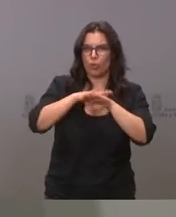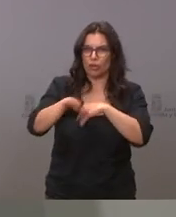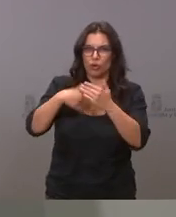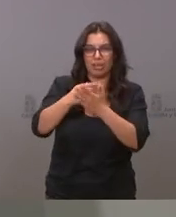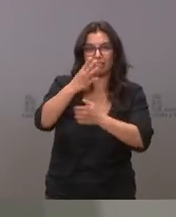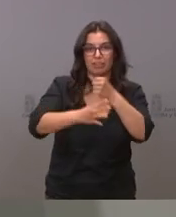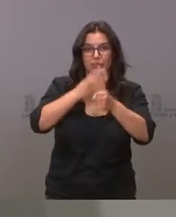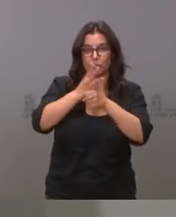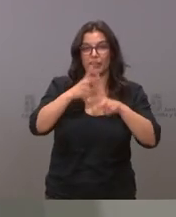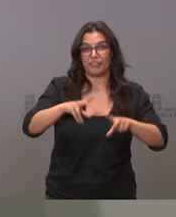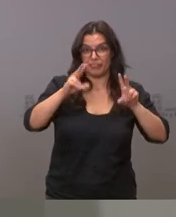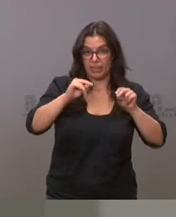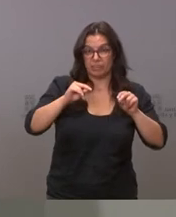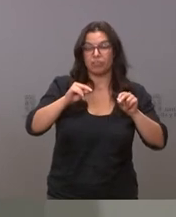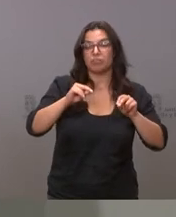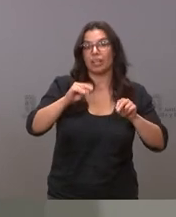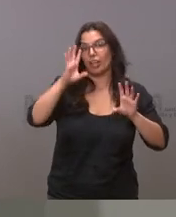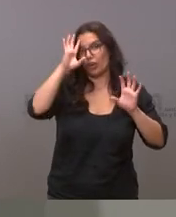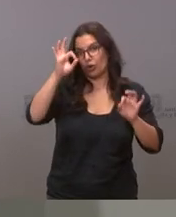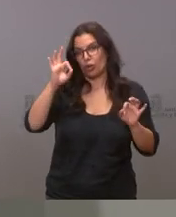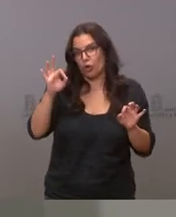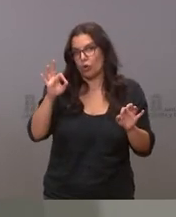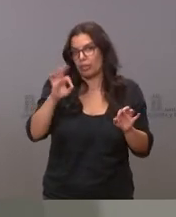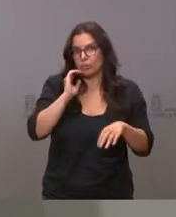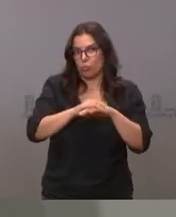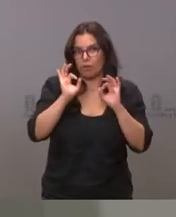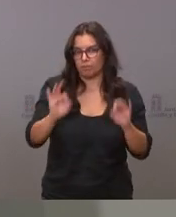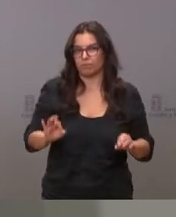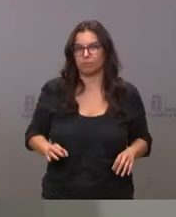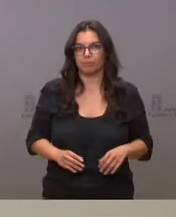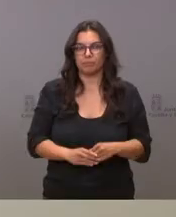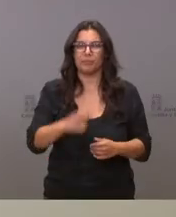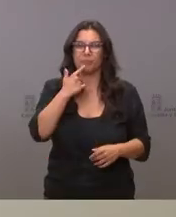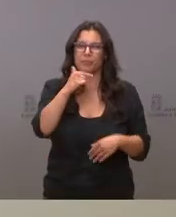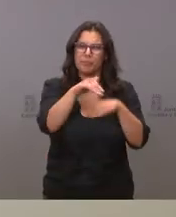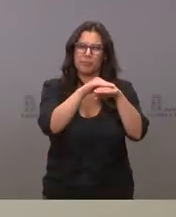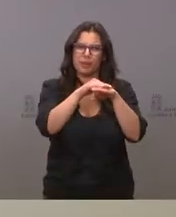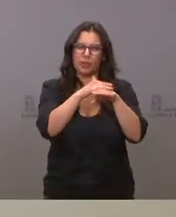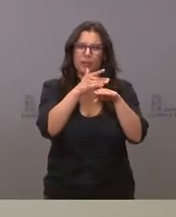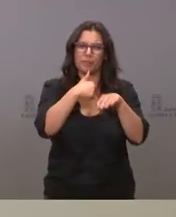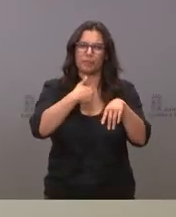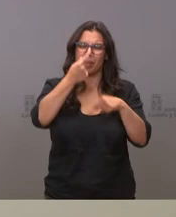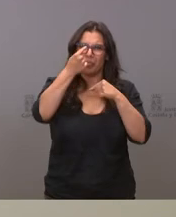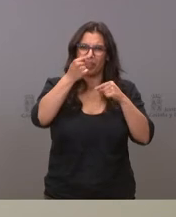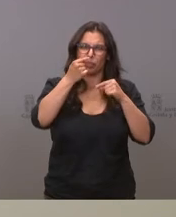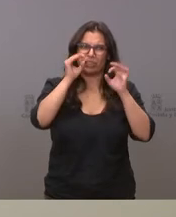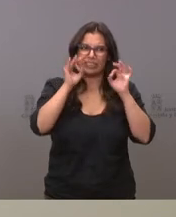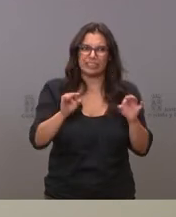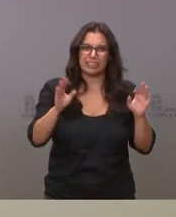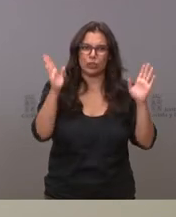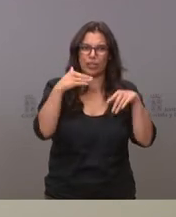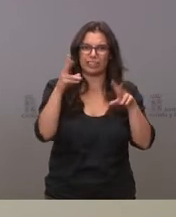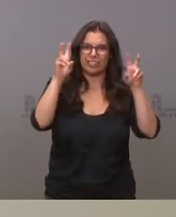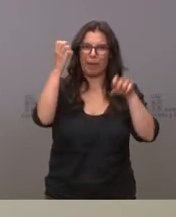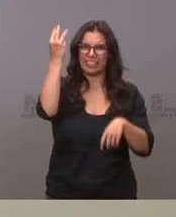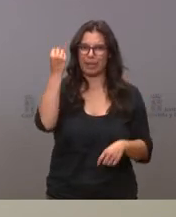lo razonable es que esto suceda Sí, perdone que no tengo los datos concretos del semáforo no